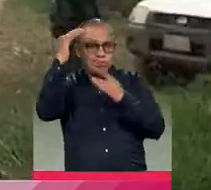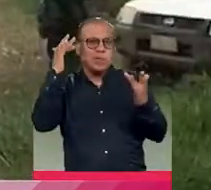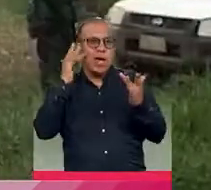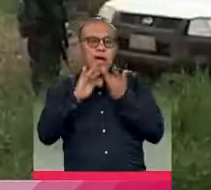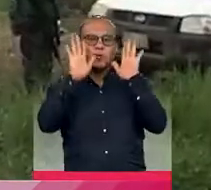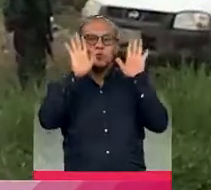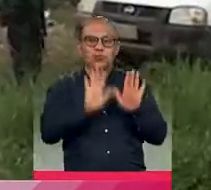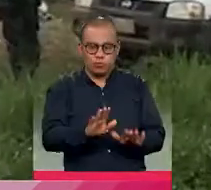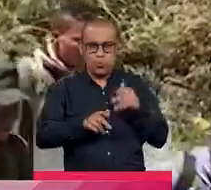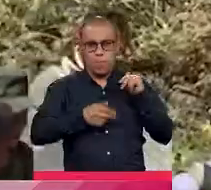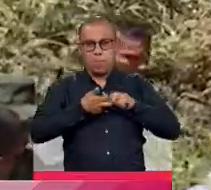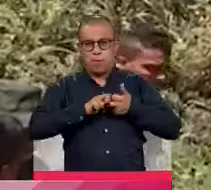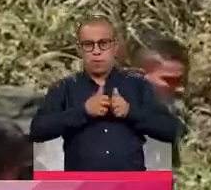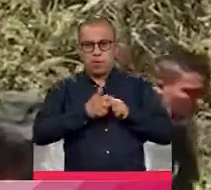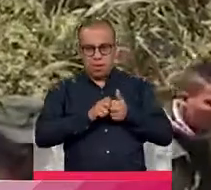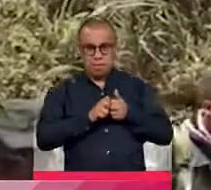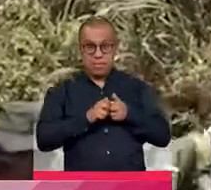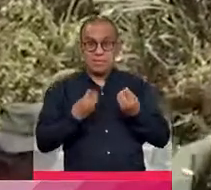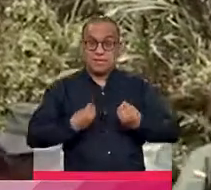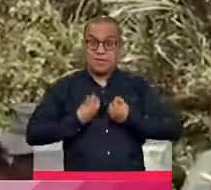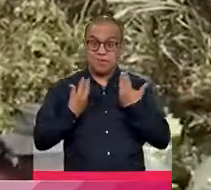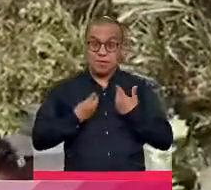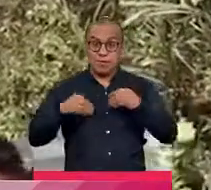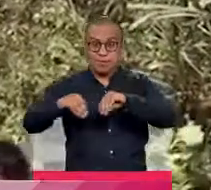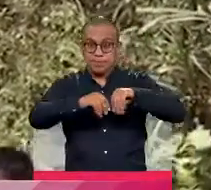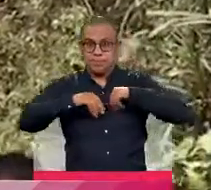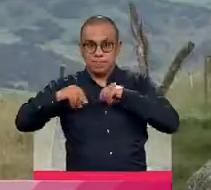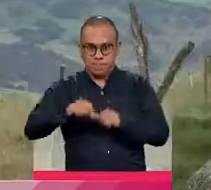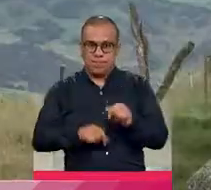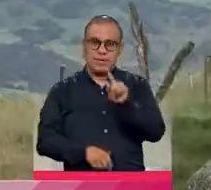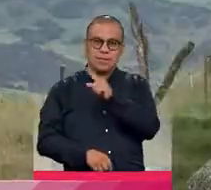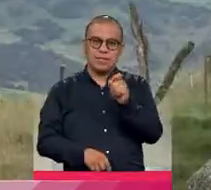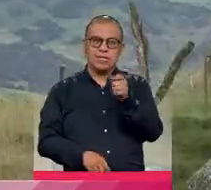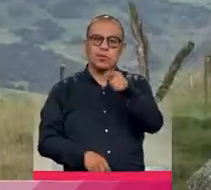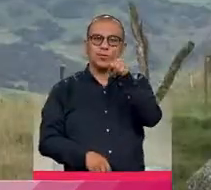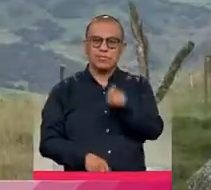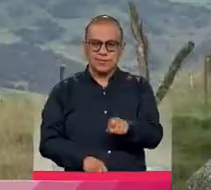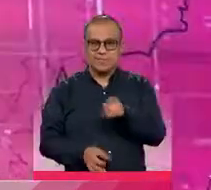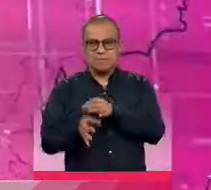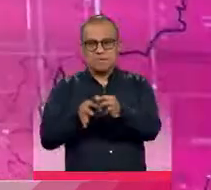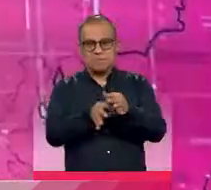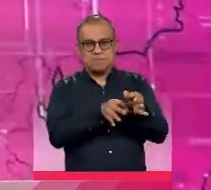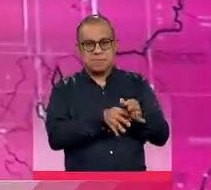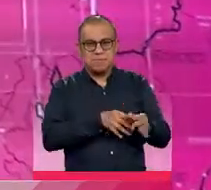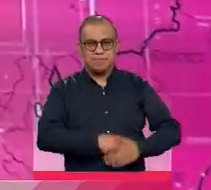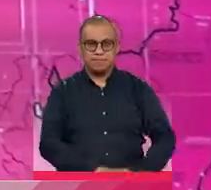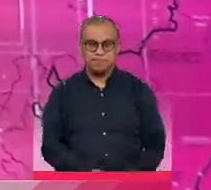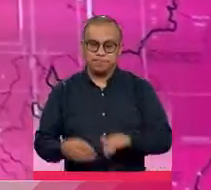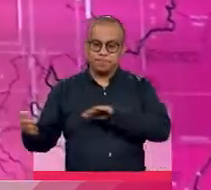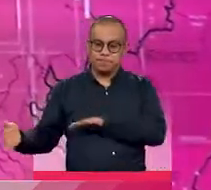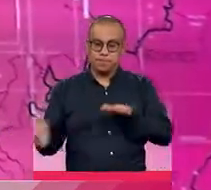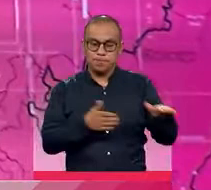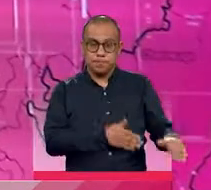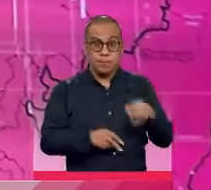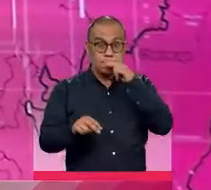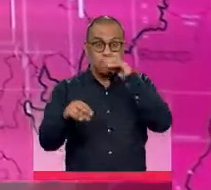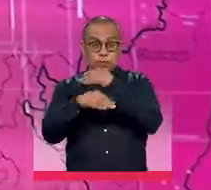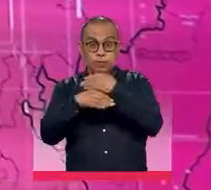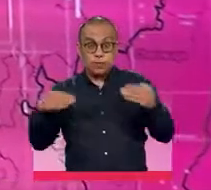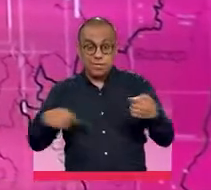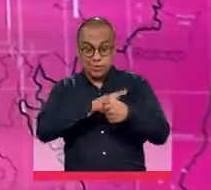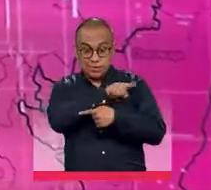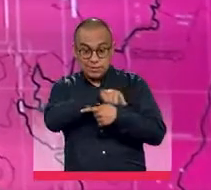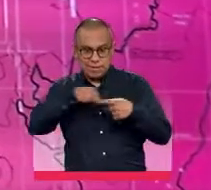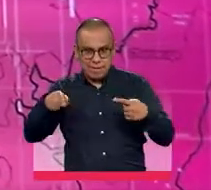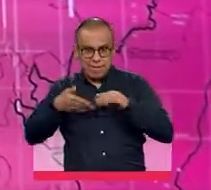son víctimas del conflicto y que viven en el territorio de los 116 municipios. Los niños también hacen parte de la